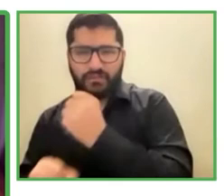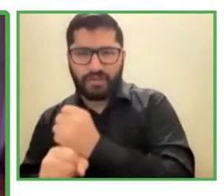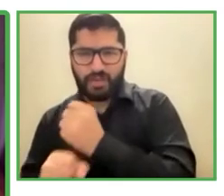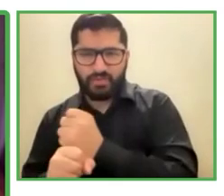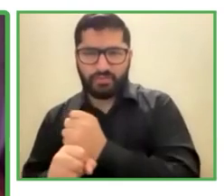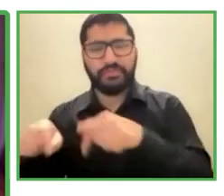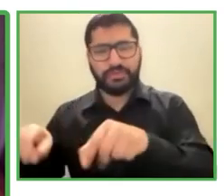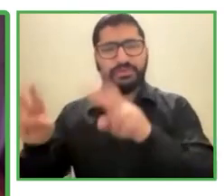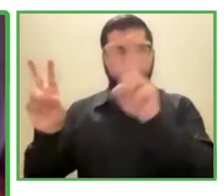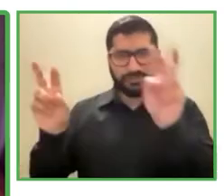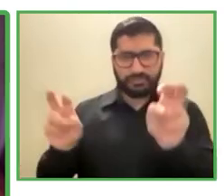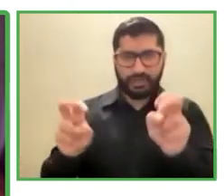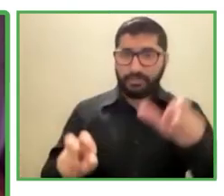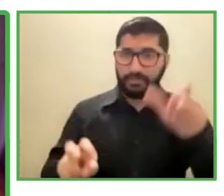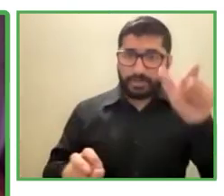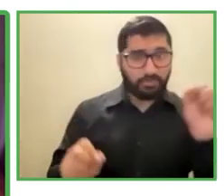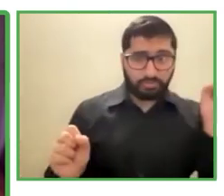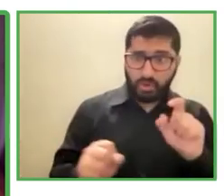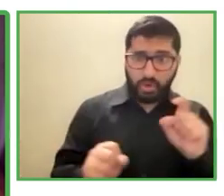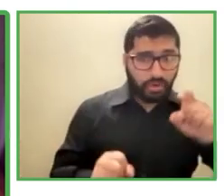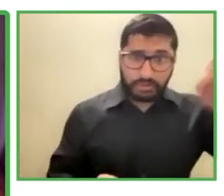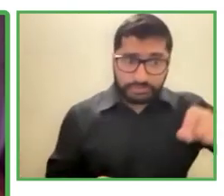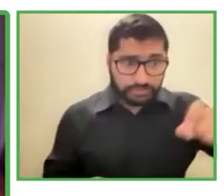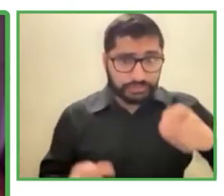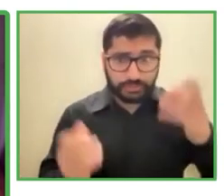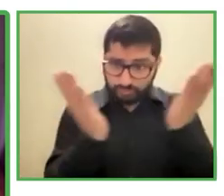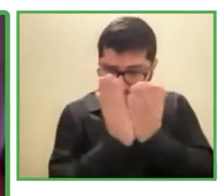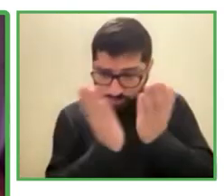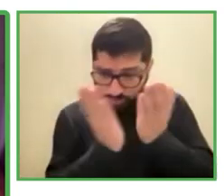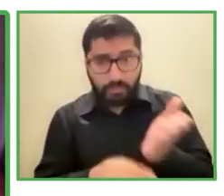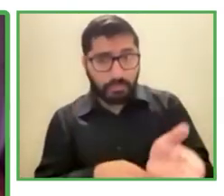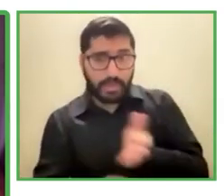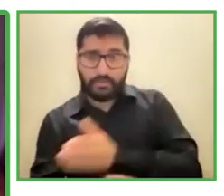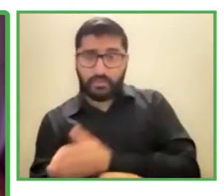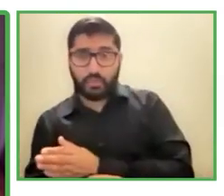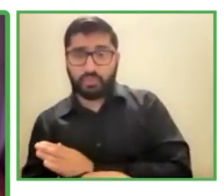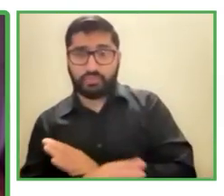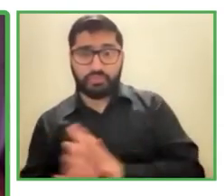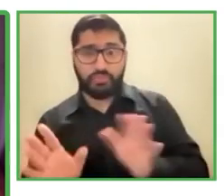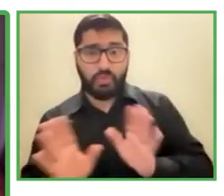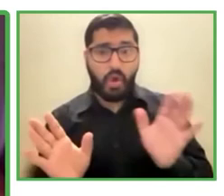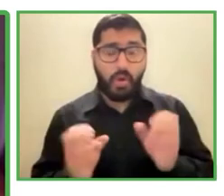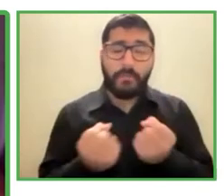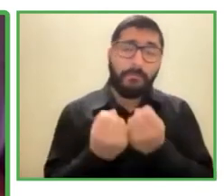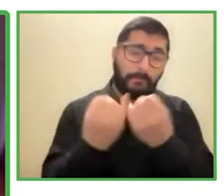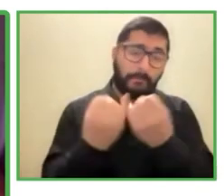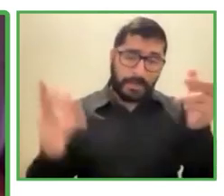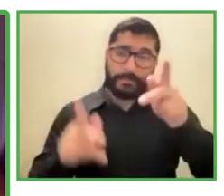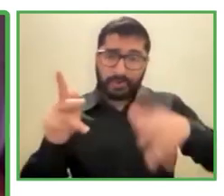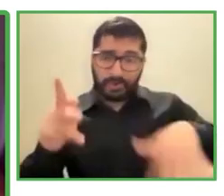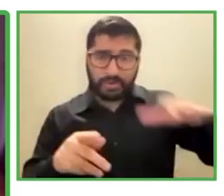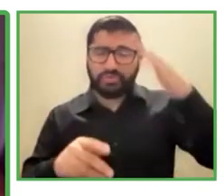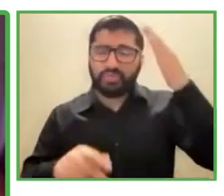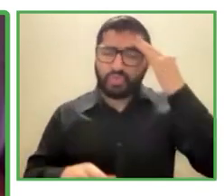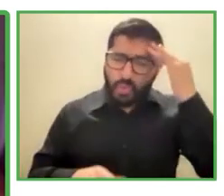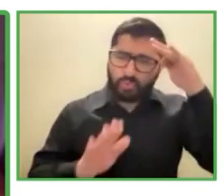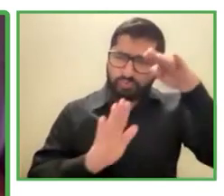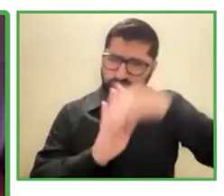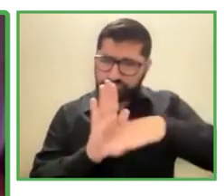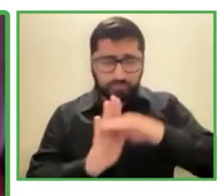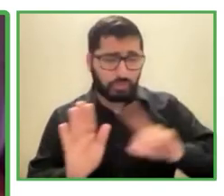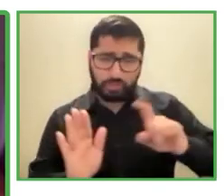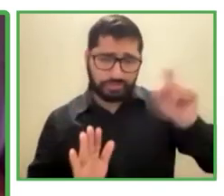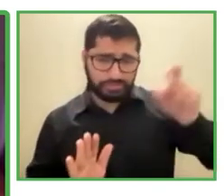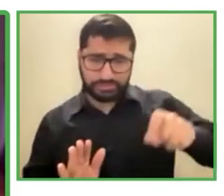necesita muchas cosas que saber lavar un auto es bastante simple no hay nada muy complejo en ello